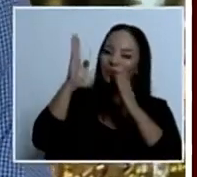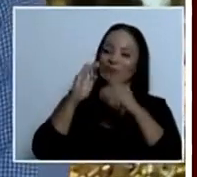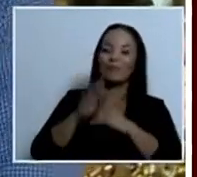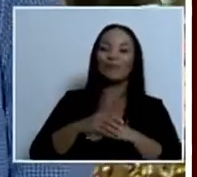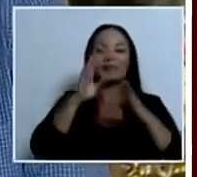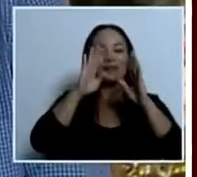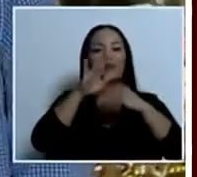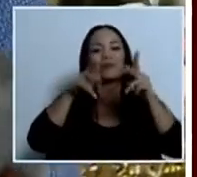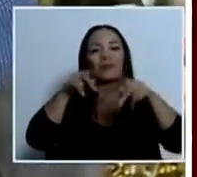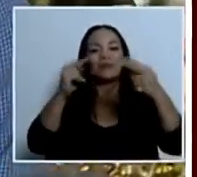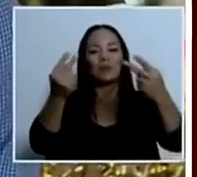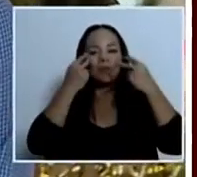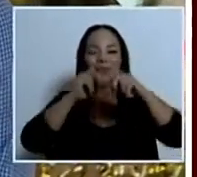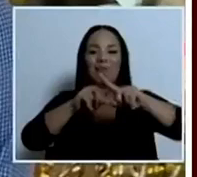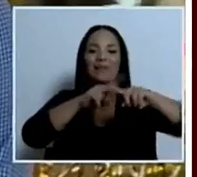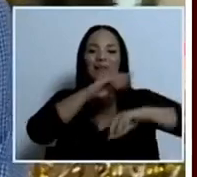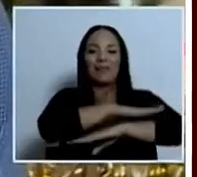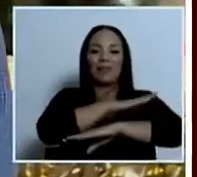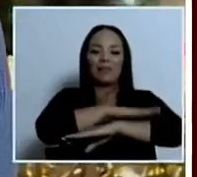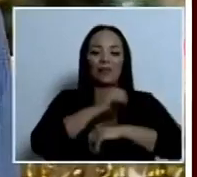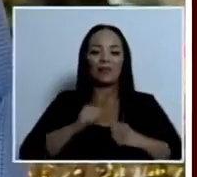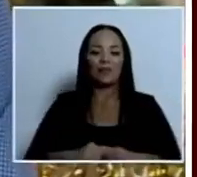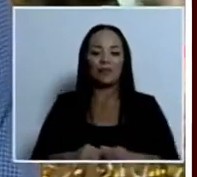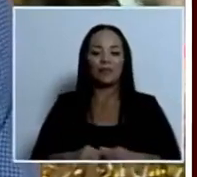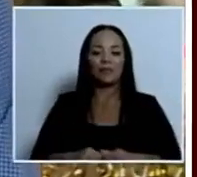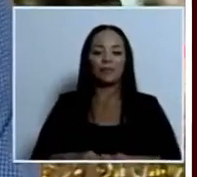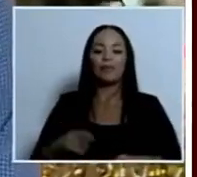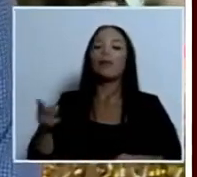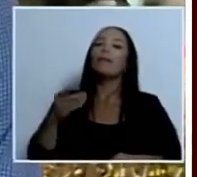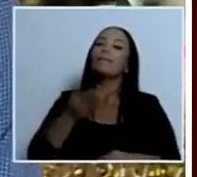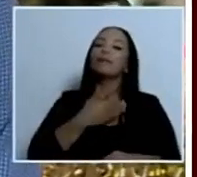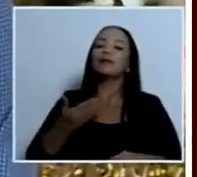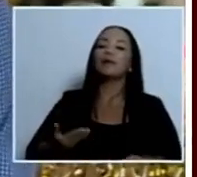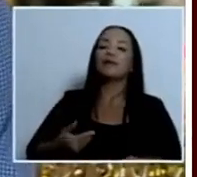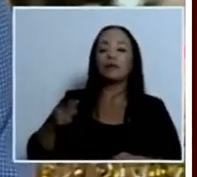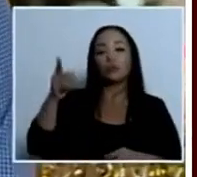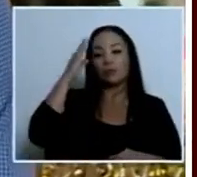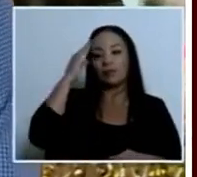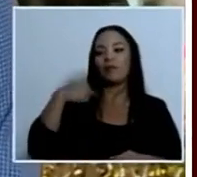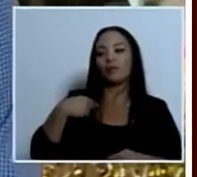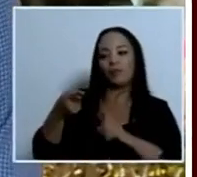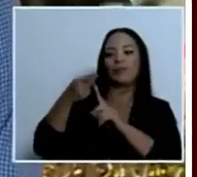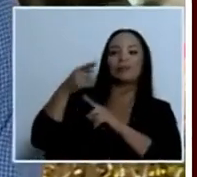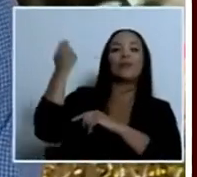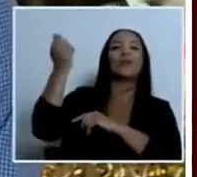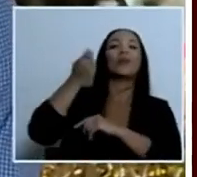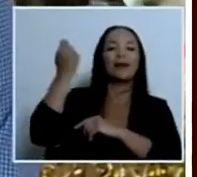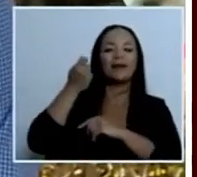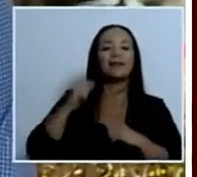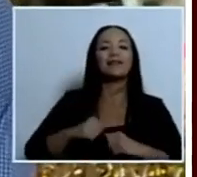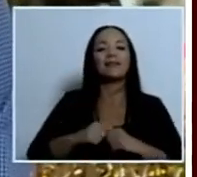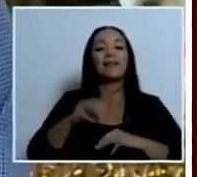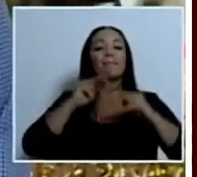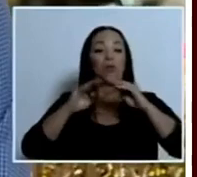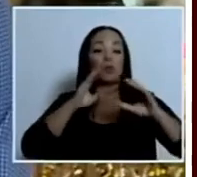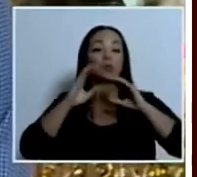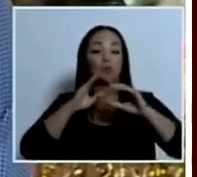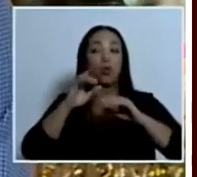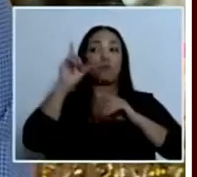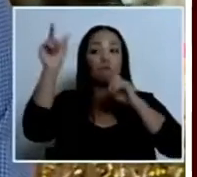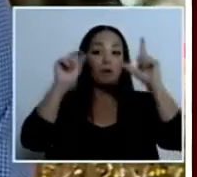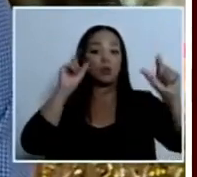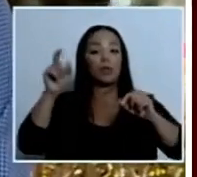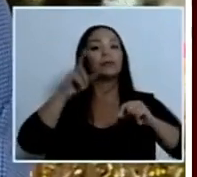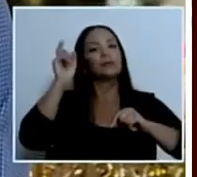gente que nos observa a través de las diferentes plataformas presidente bueno usted sabe que vengo de Guanacaste los medios regionales tenemos la labor de